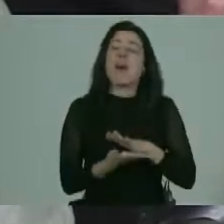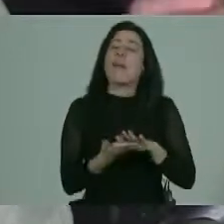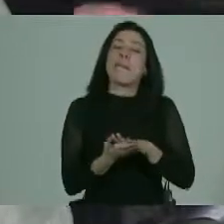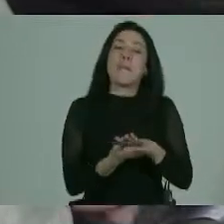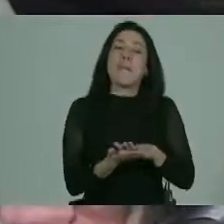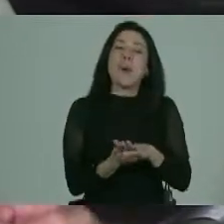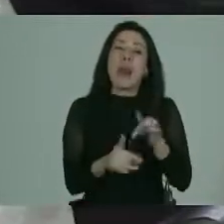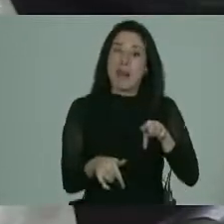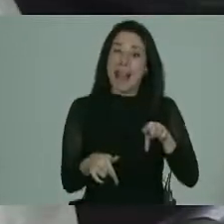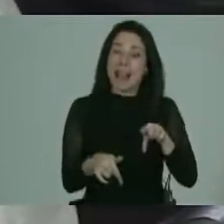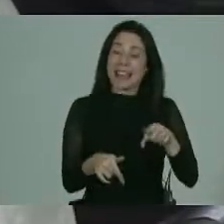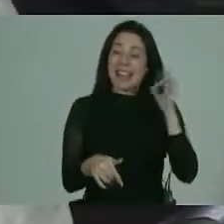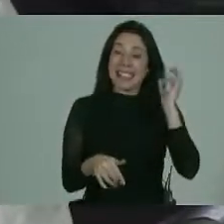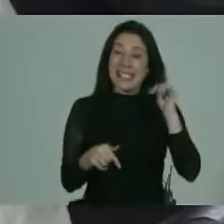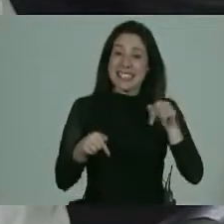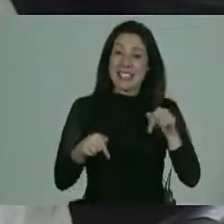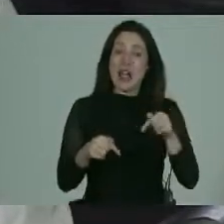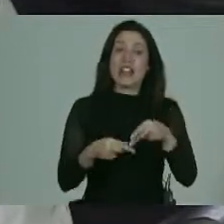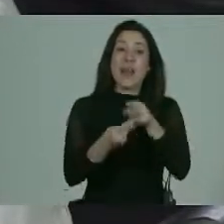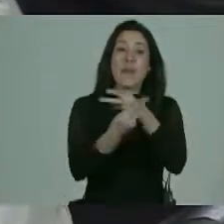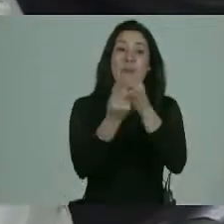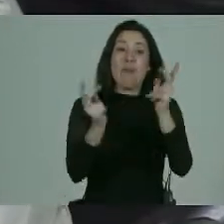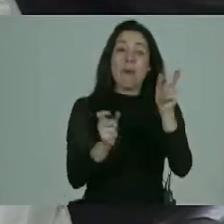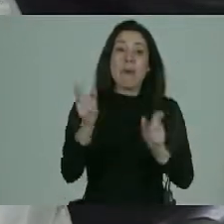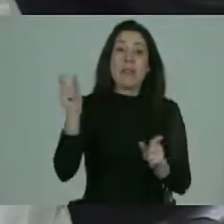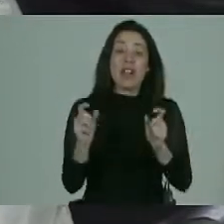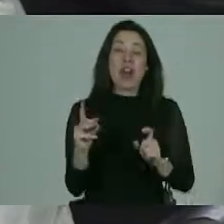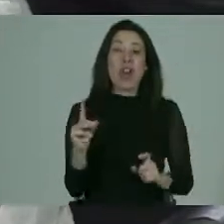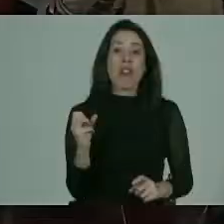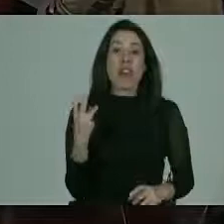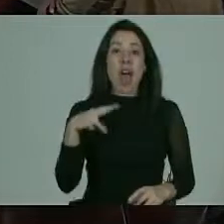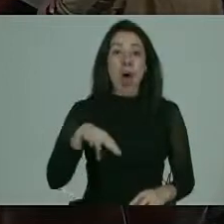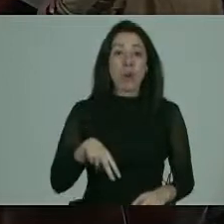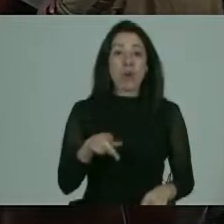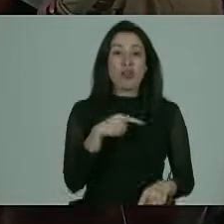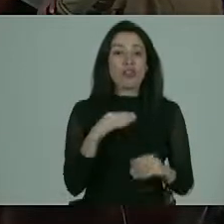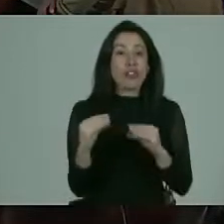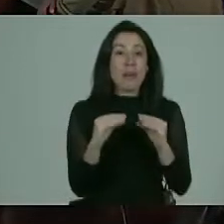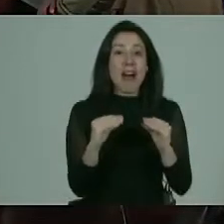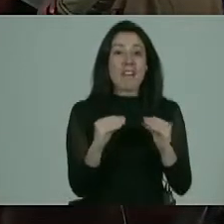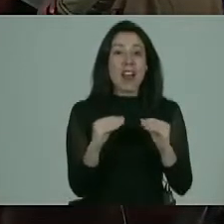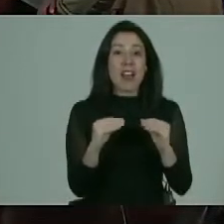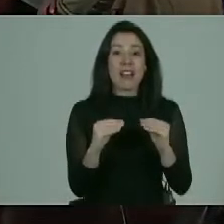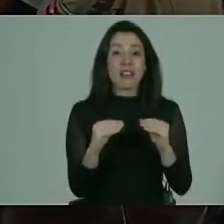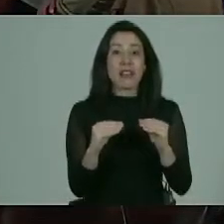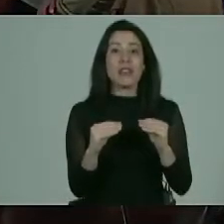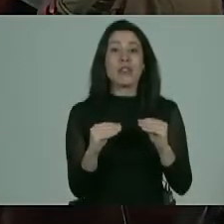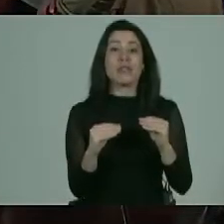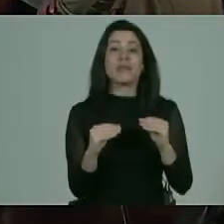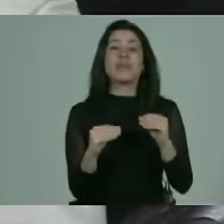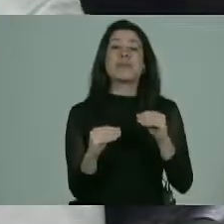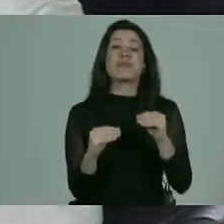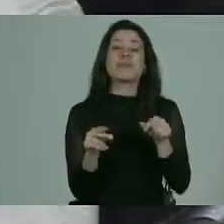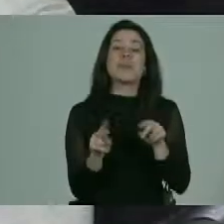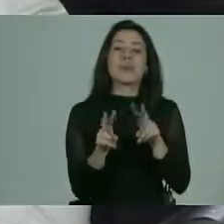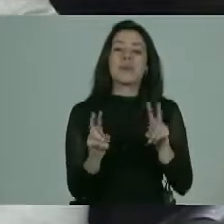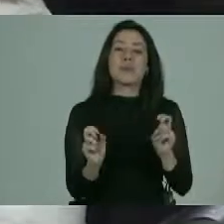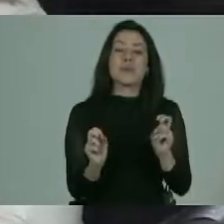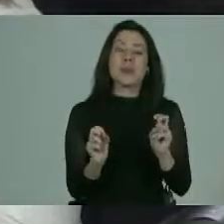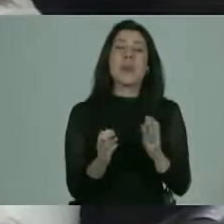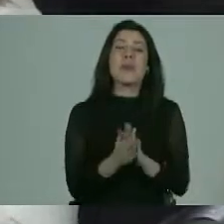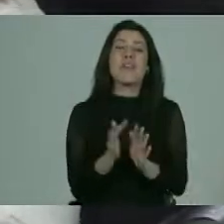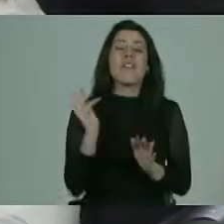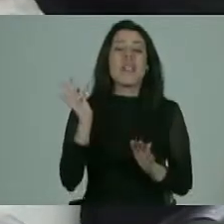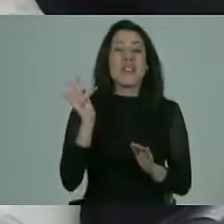ejemplo en esta sesión estuvieran entre el público personas con síndrome de Down si estamos hablando de ellos ahora yo recojo lo que tú dices por ejemplo